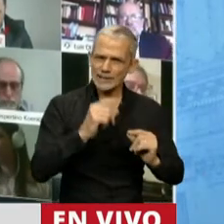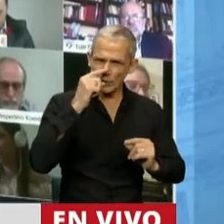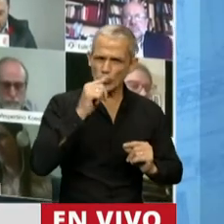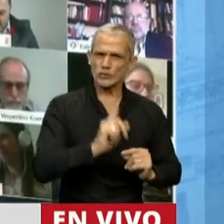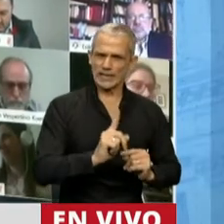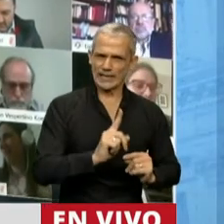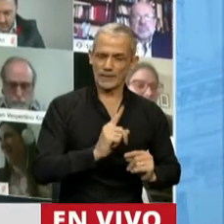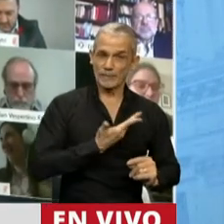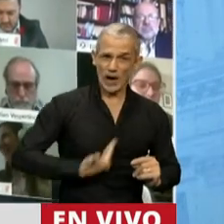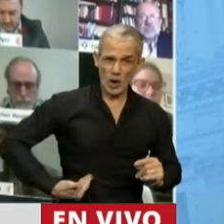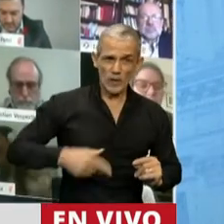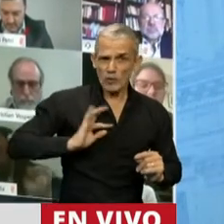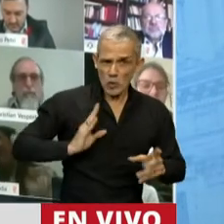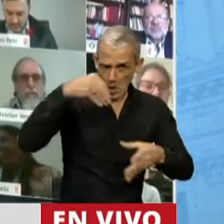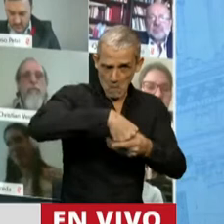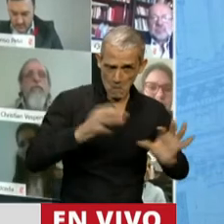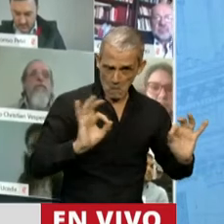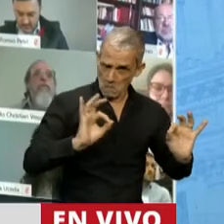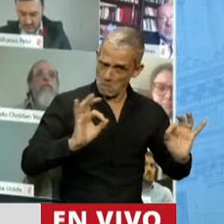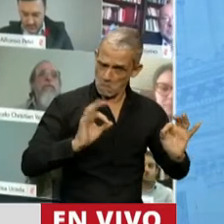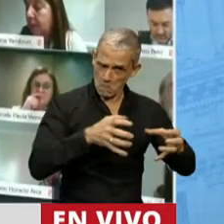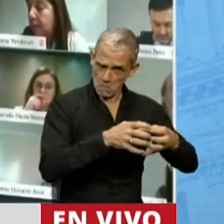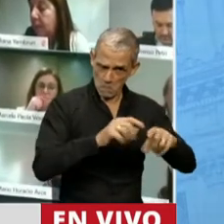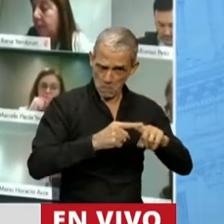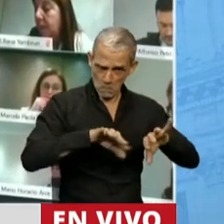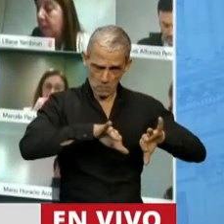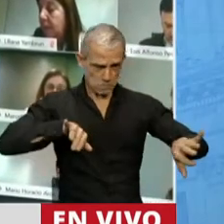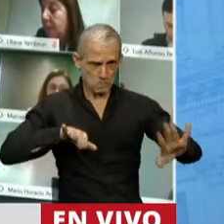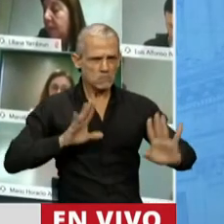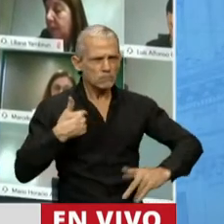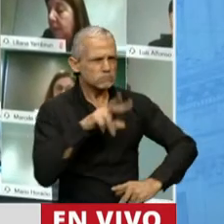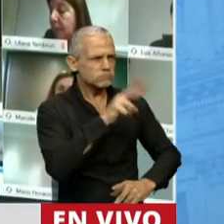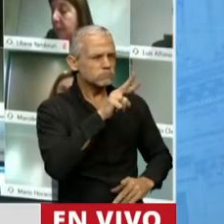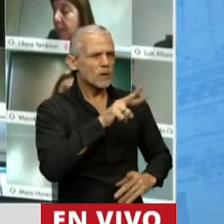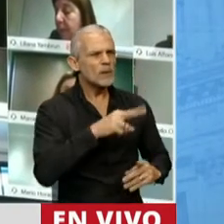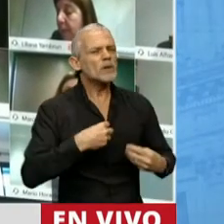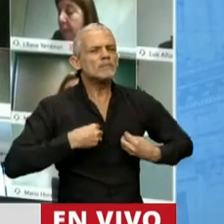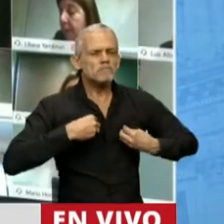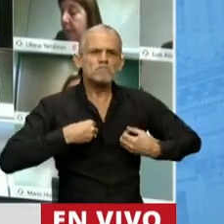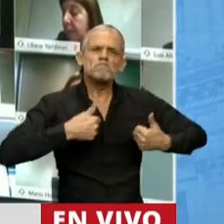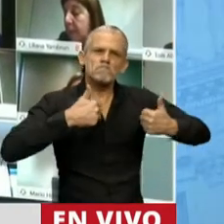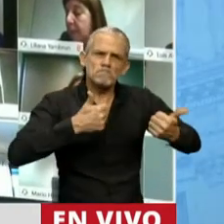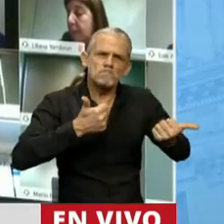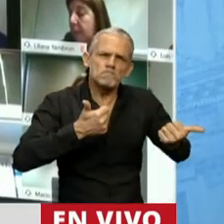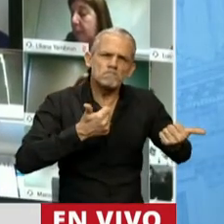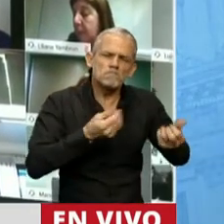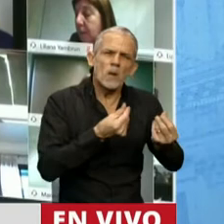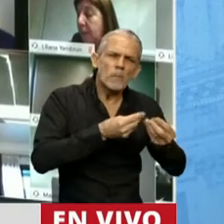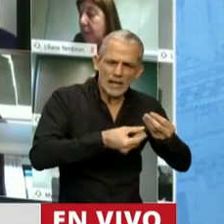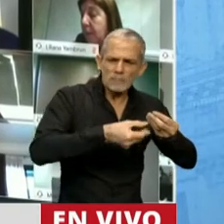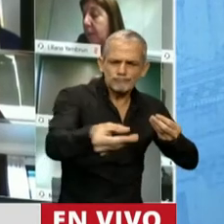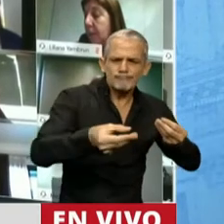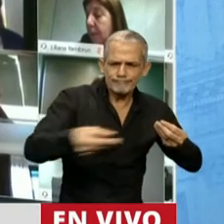del que no somos parte, pero que hemos visto su sensibilidad a la hora de asignar los